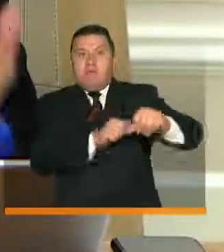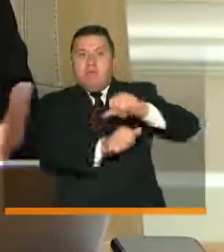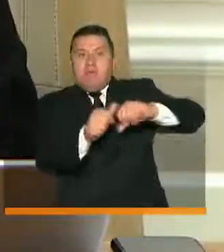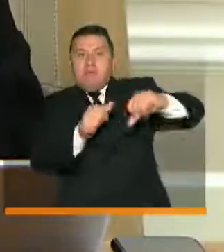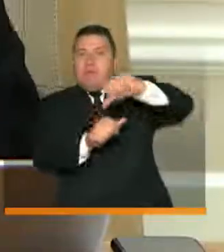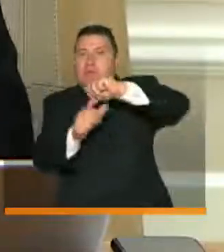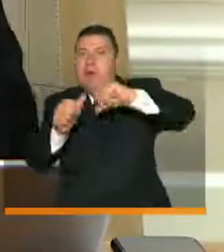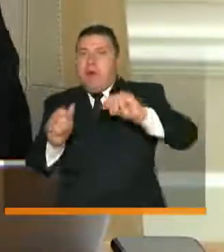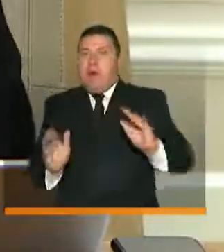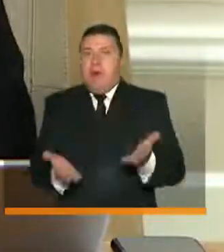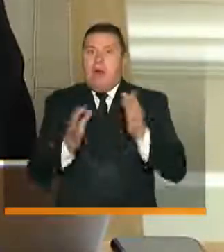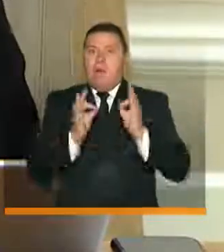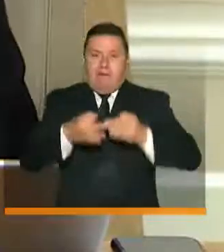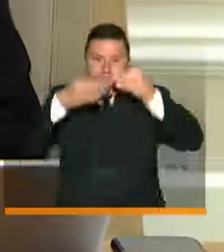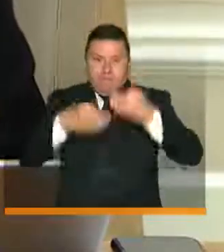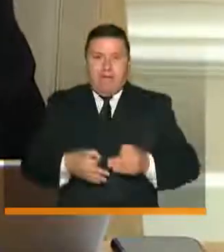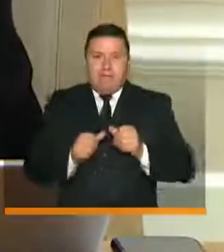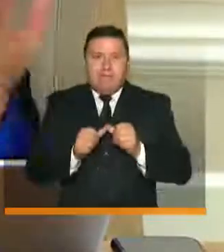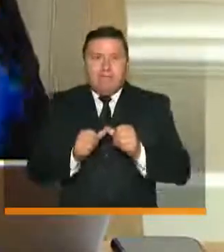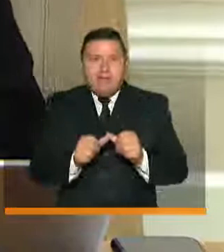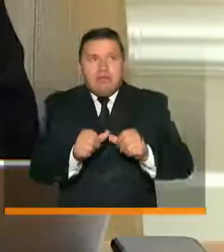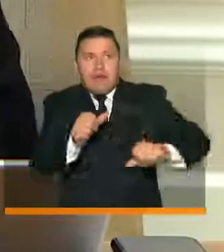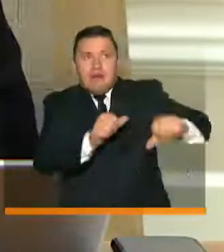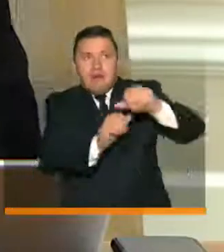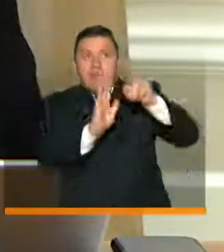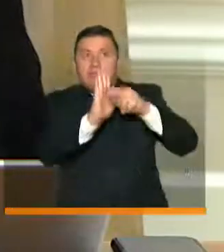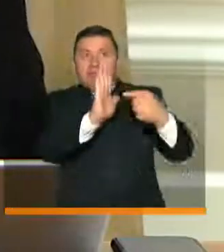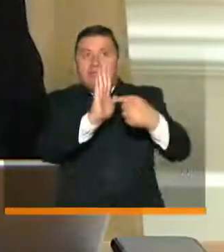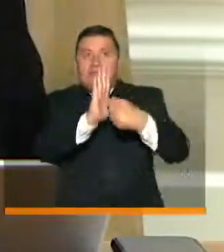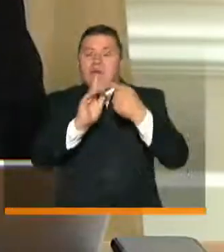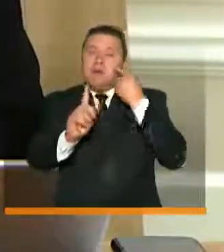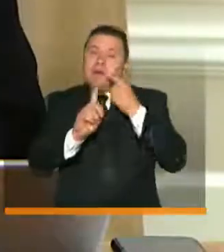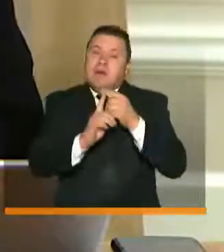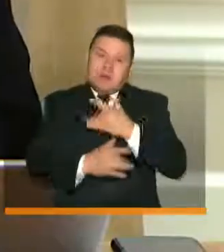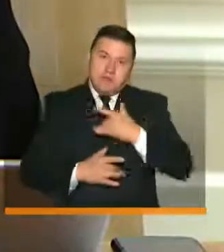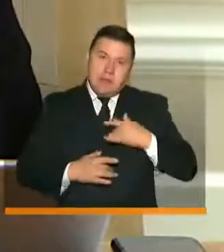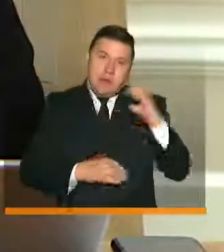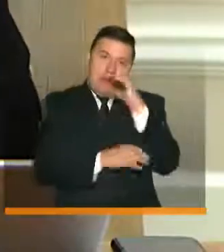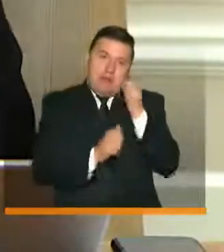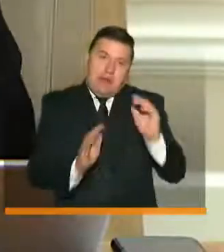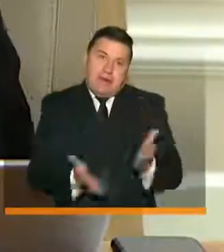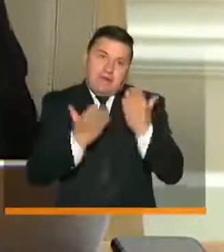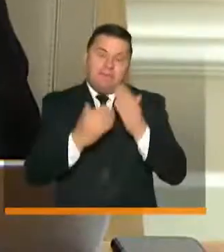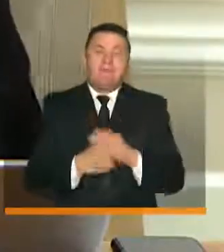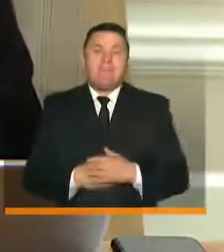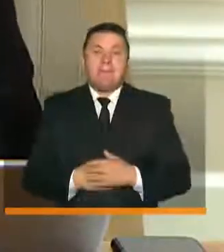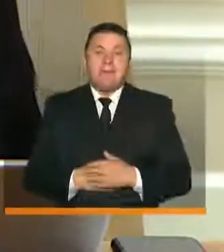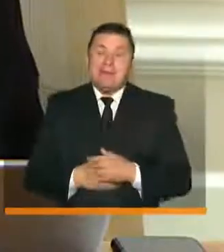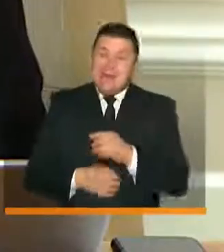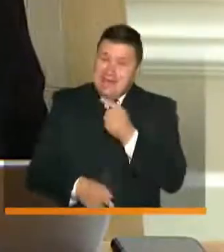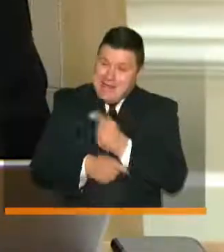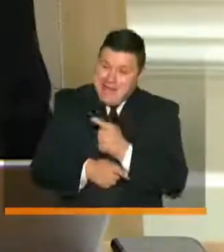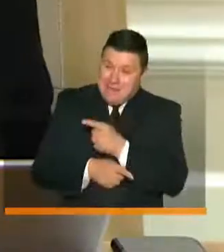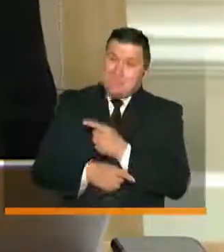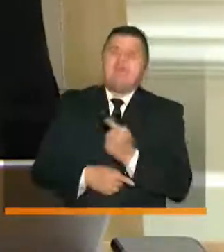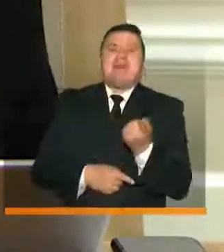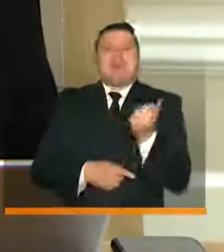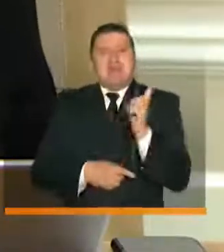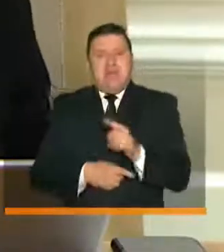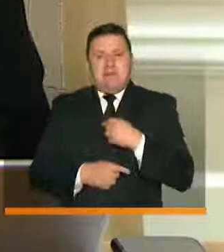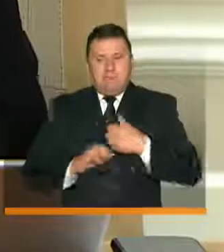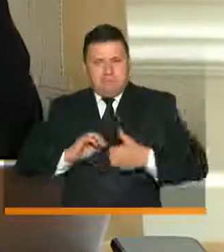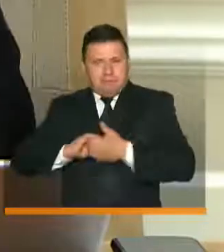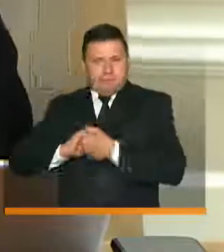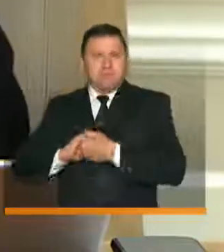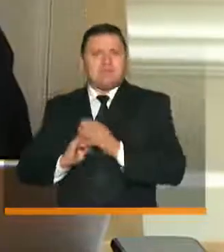ser garantizadas, que se pueden hacer de una manera segura y protegiendo la salud de los colombianos. Y precisamente hablando de eso, también de la